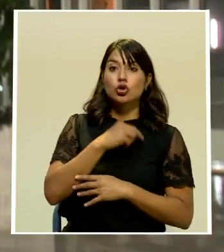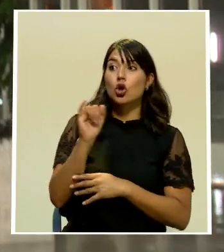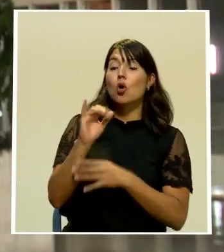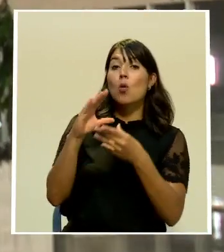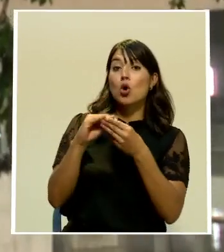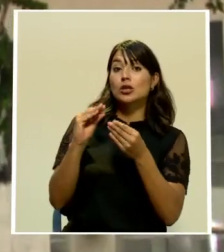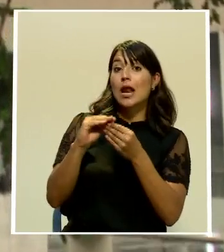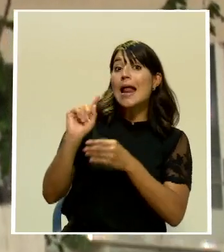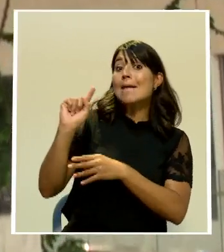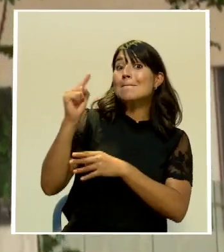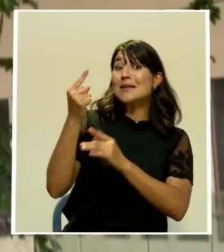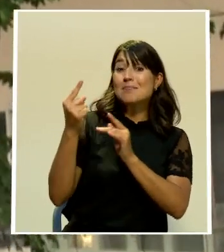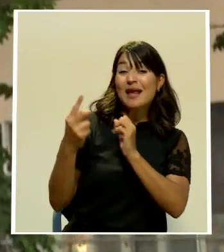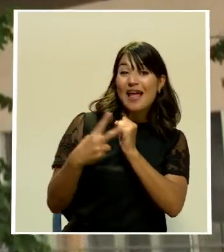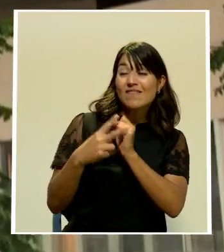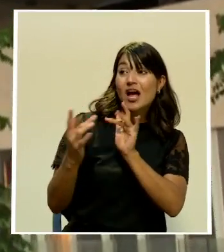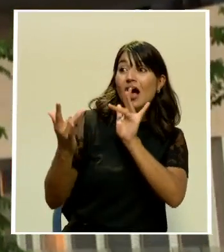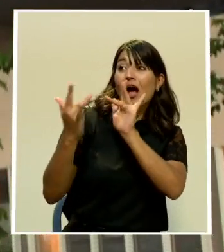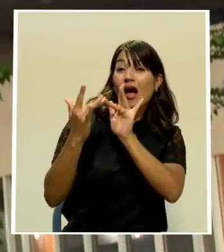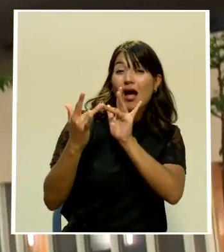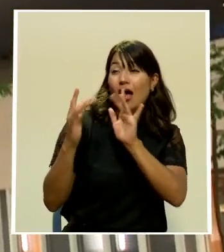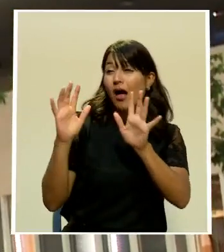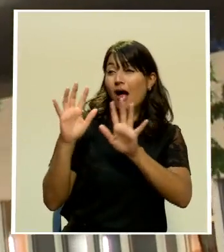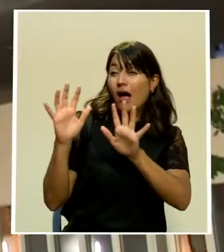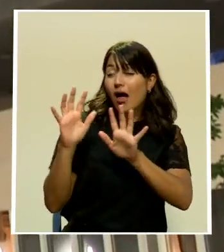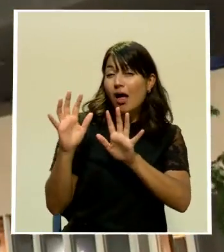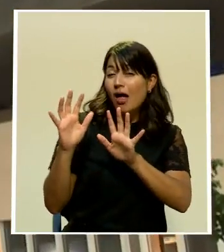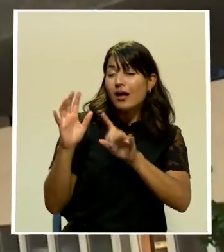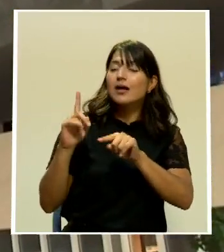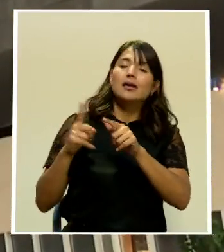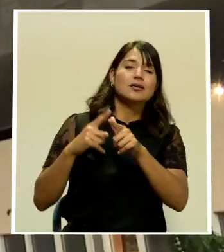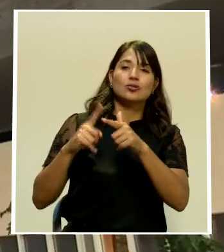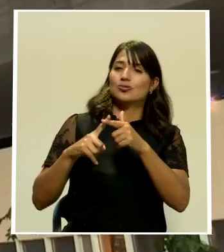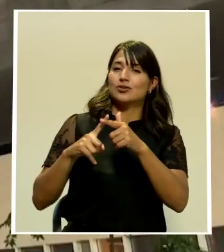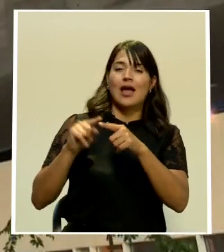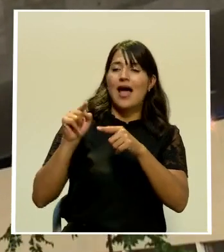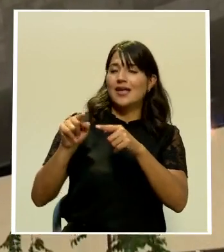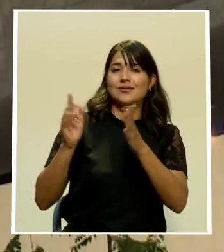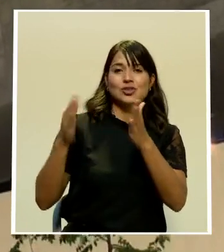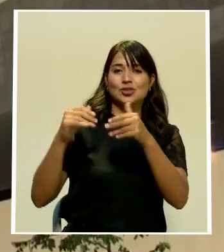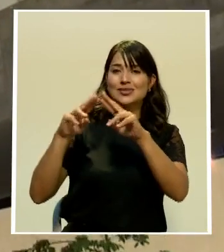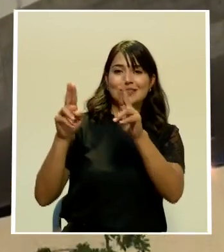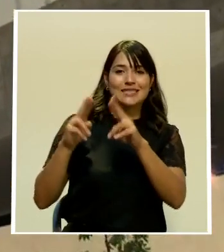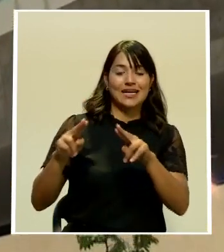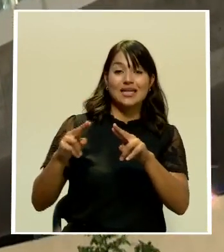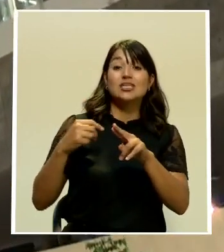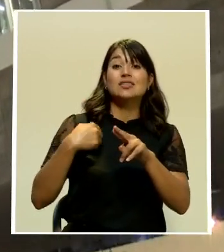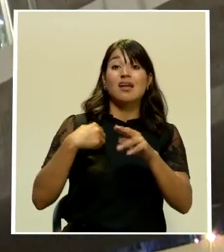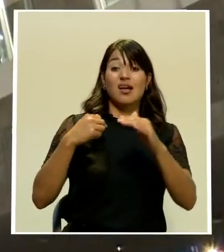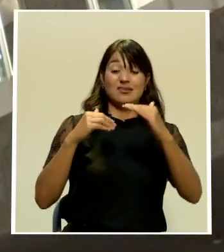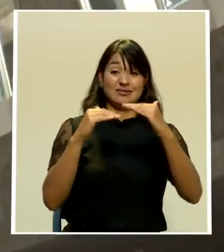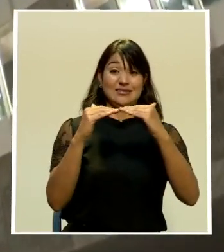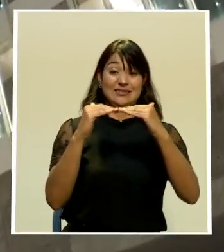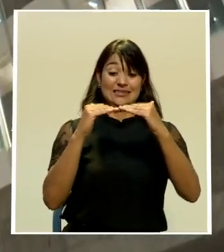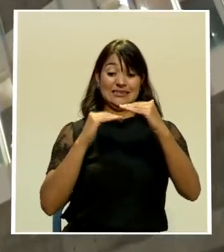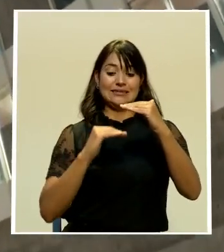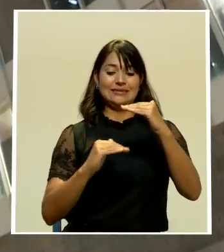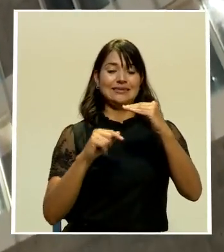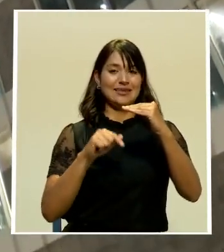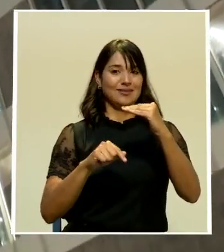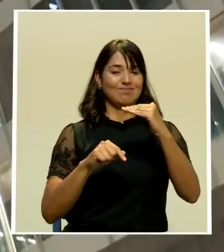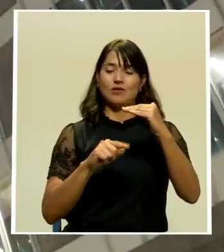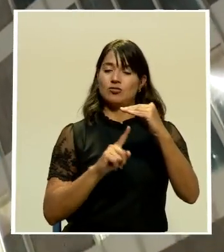sótano donde está en este momento la comisión de hacendarios tuvimos que trasladarnos hasta el primer piso para pues tener una mejor señal